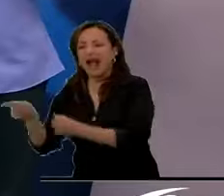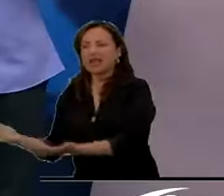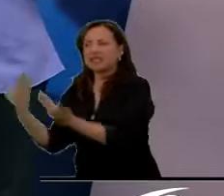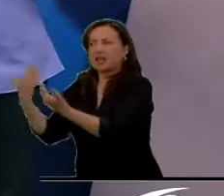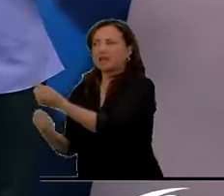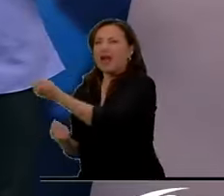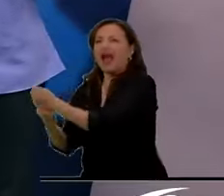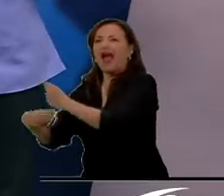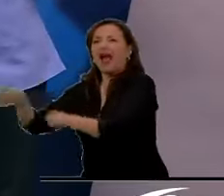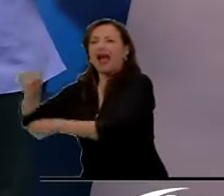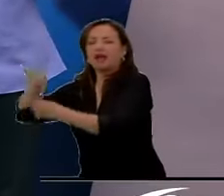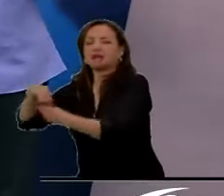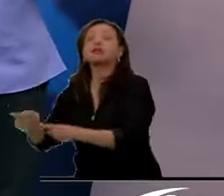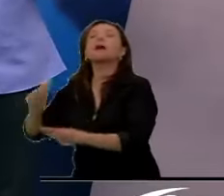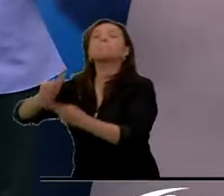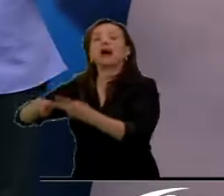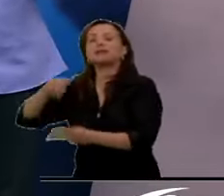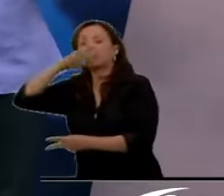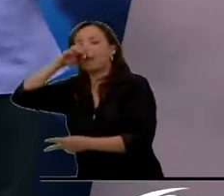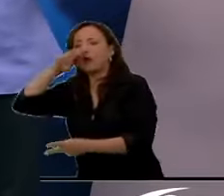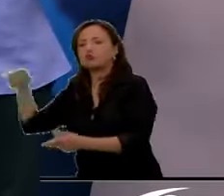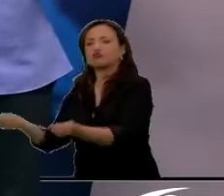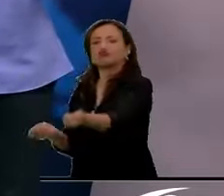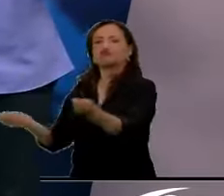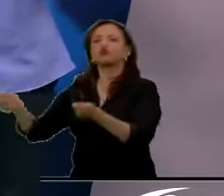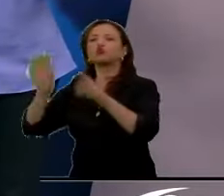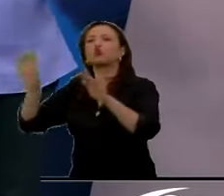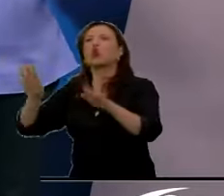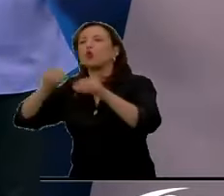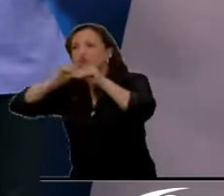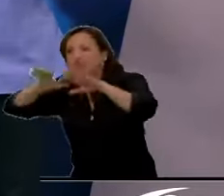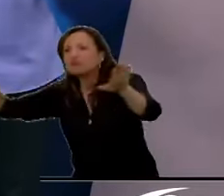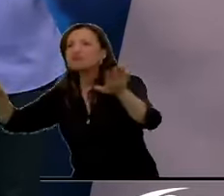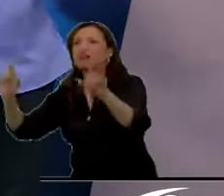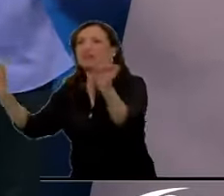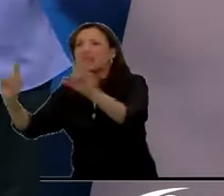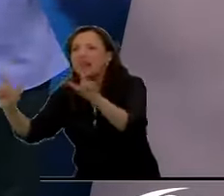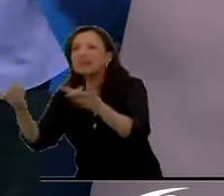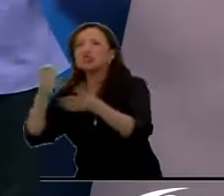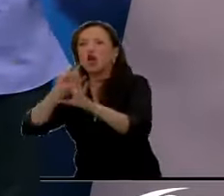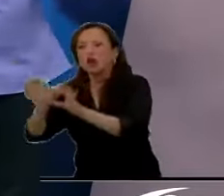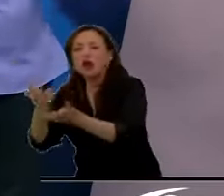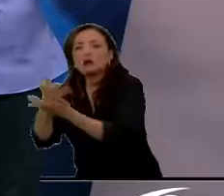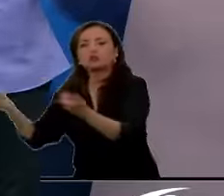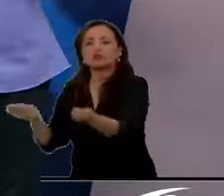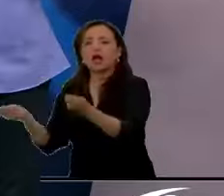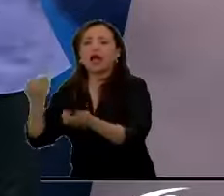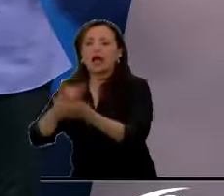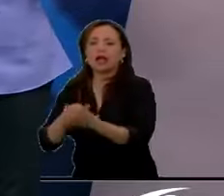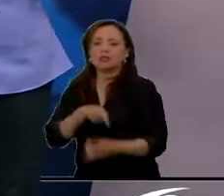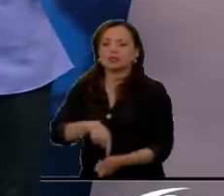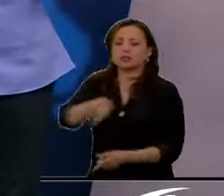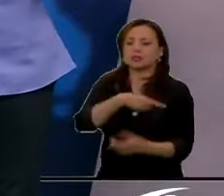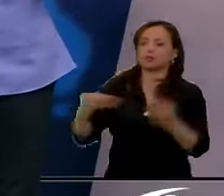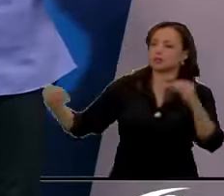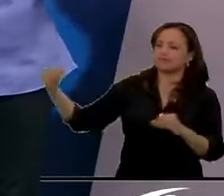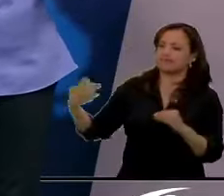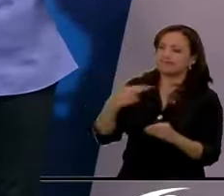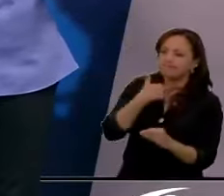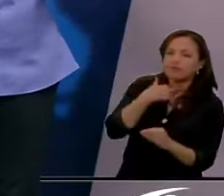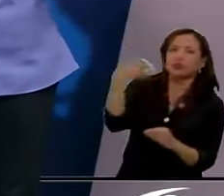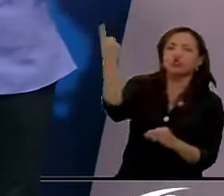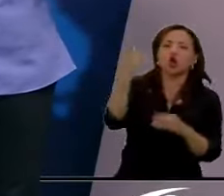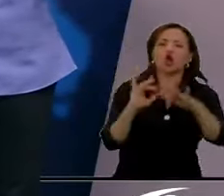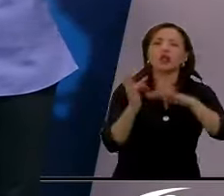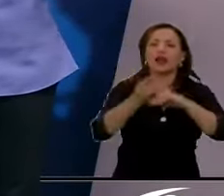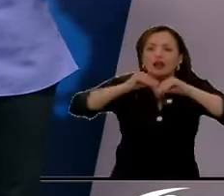También hay que decir que Maduro controla los medios de comunicación, lo que ha relegado la campaña de la oposición a simplemente las redes